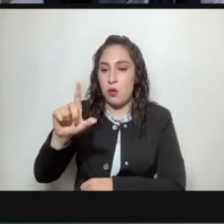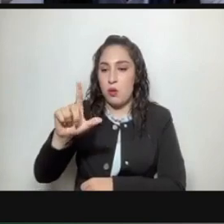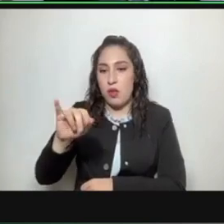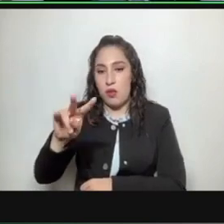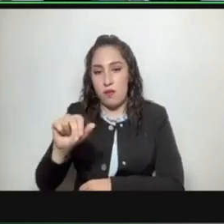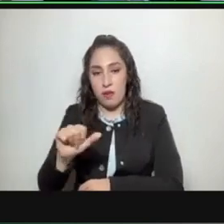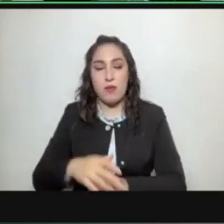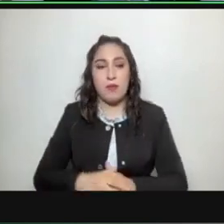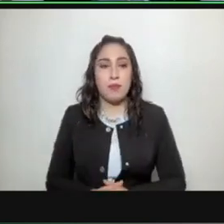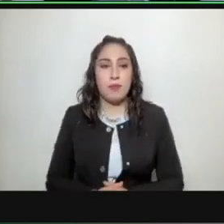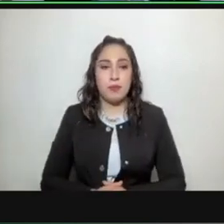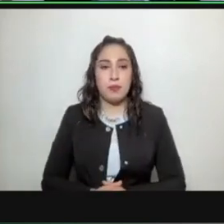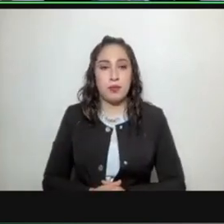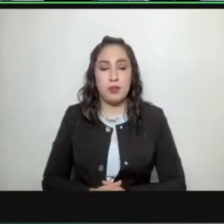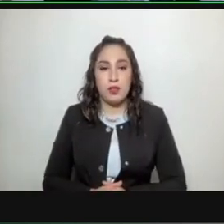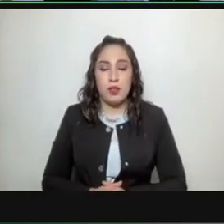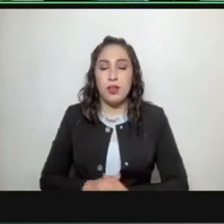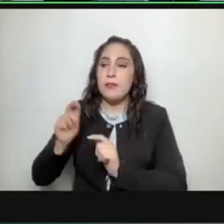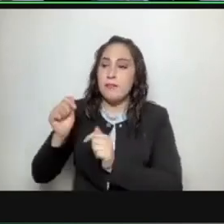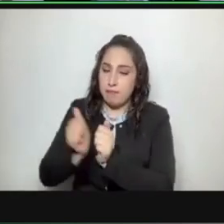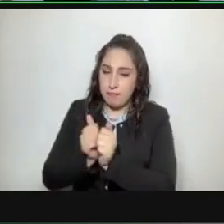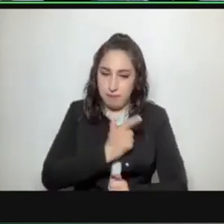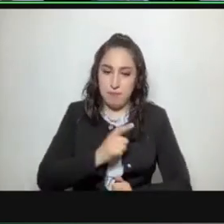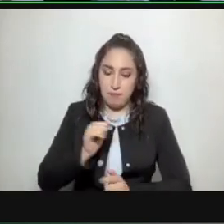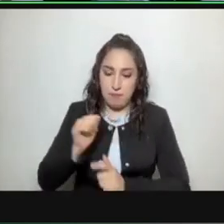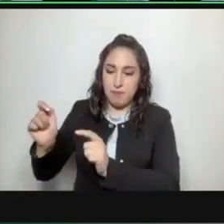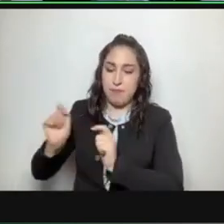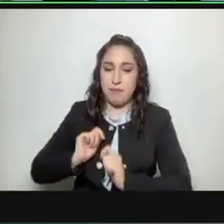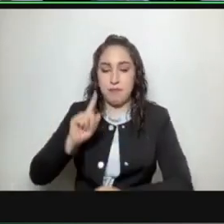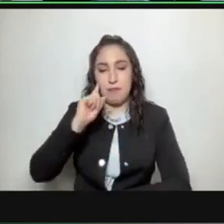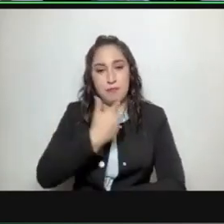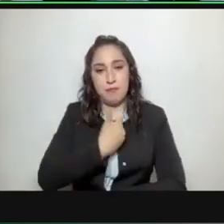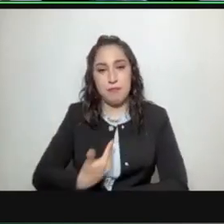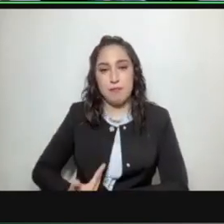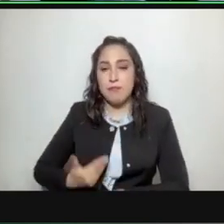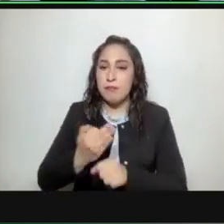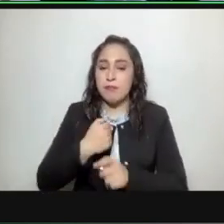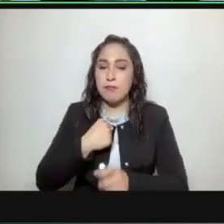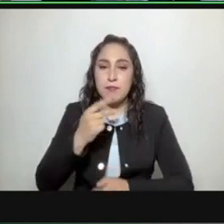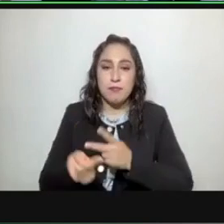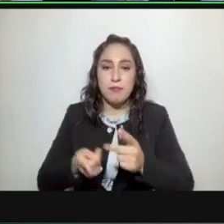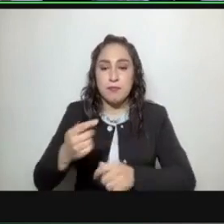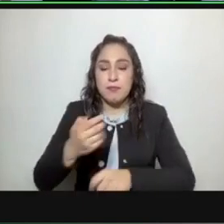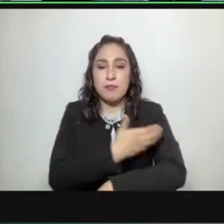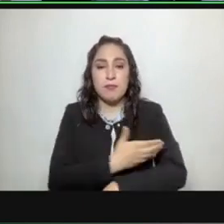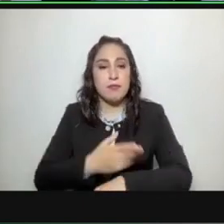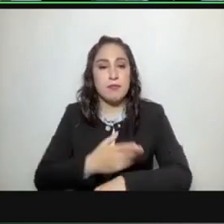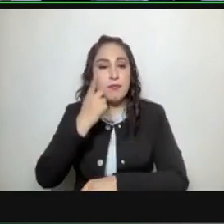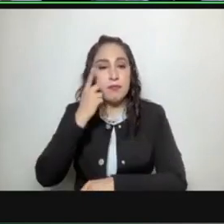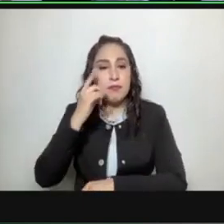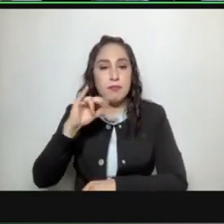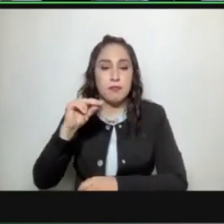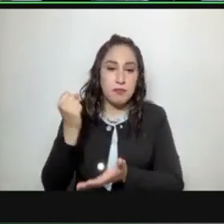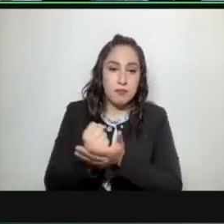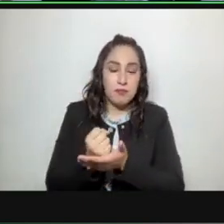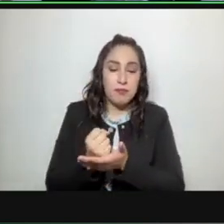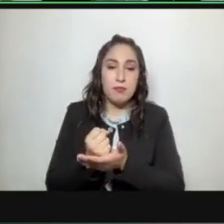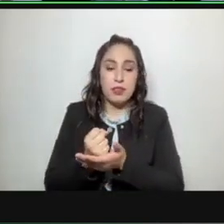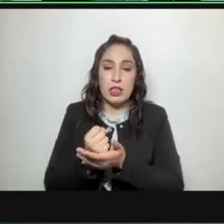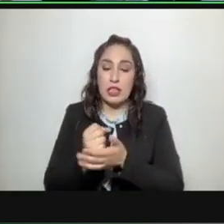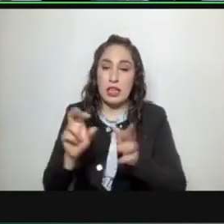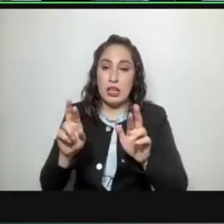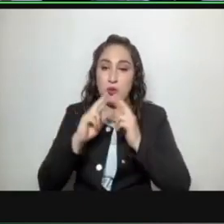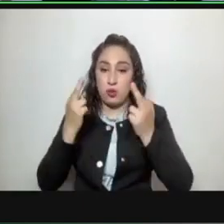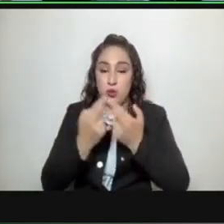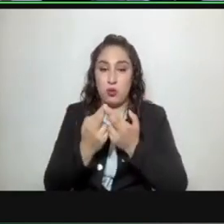con mucho gusto presidenta por instrucciones de la presidencia se somete a votación la propuesta de que en dicha sesión de comparecencia